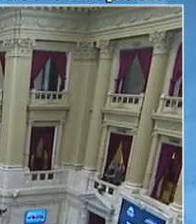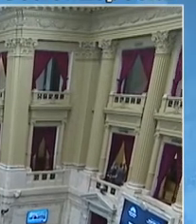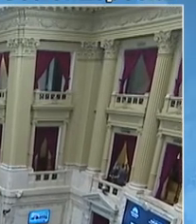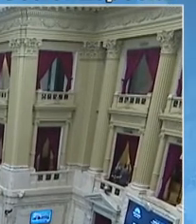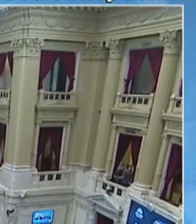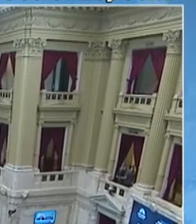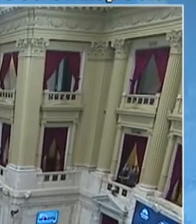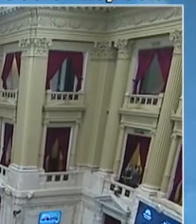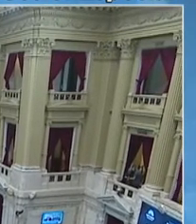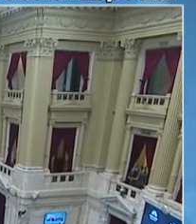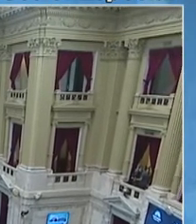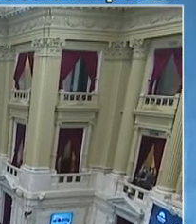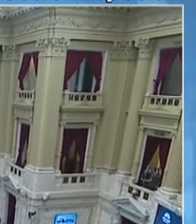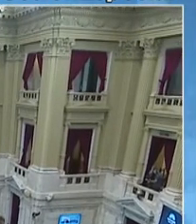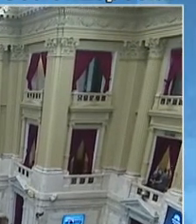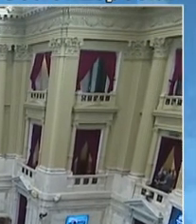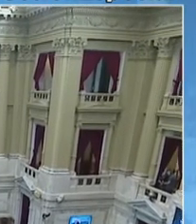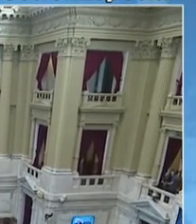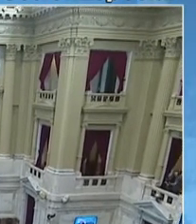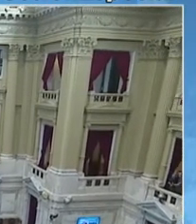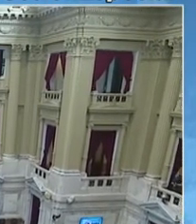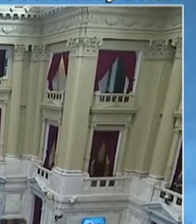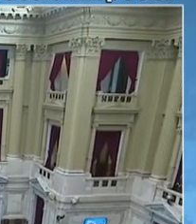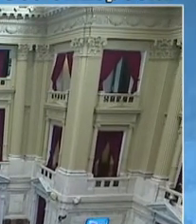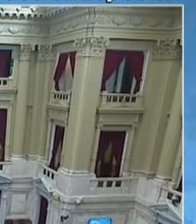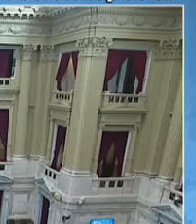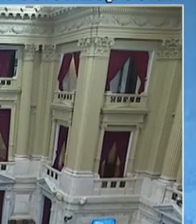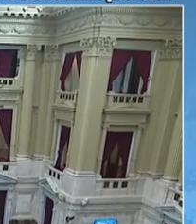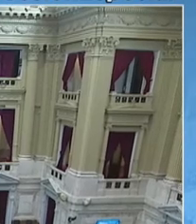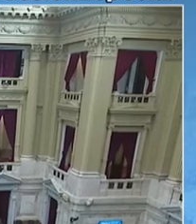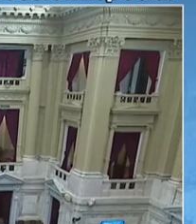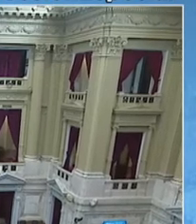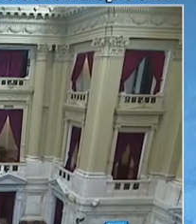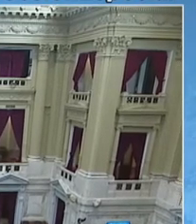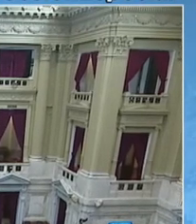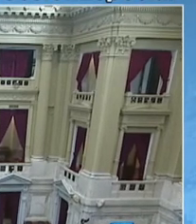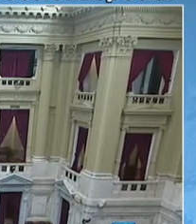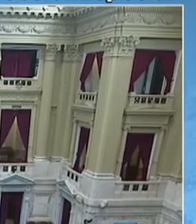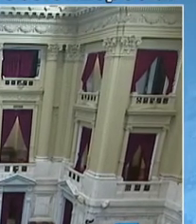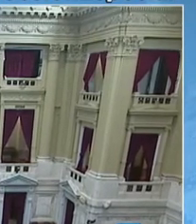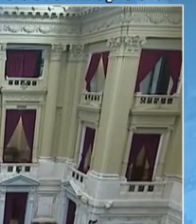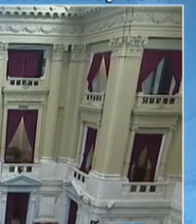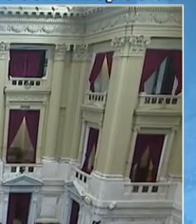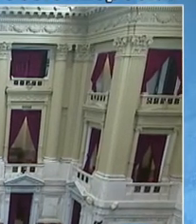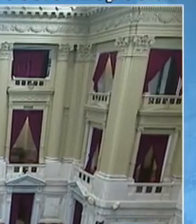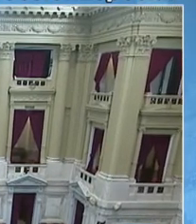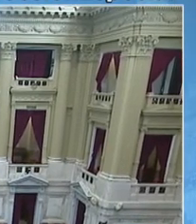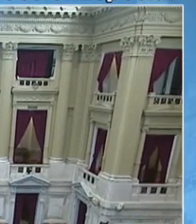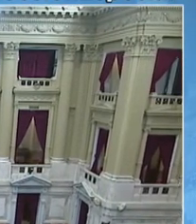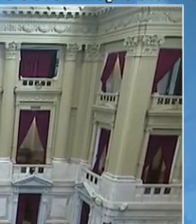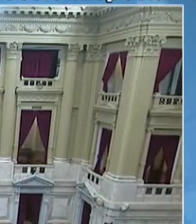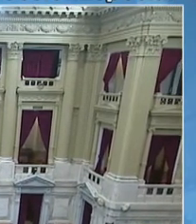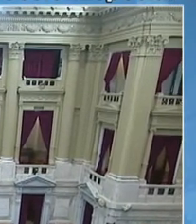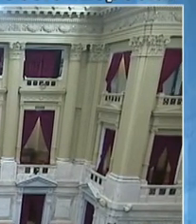trata de una cuestión de salud pública, sino que es de educación sexual y planificación familiar, pero por sobre todo educación